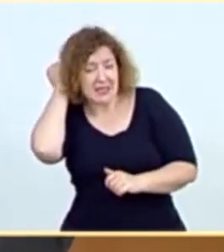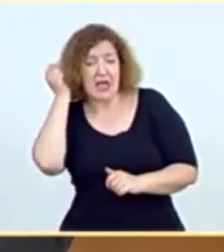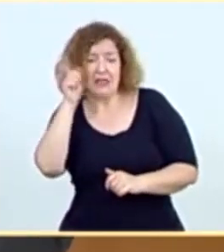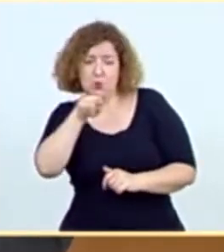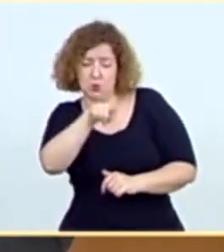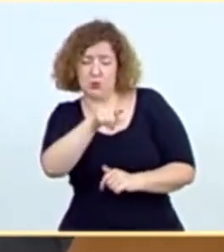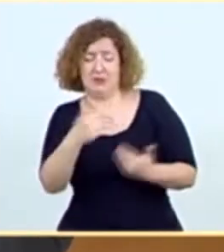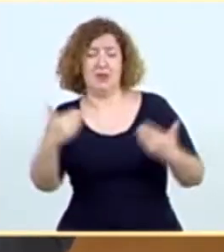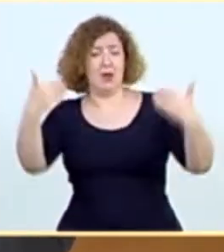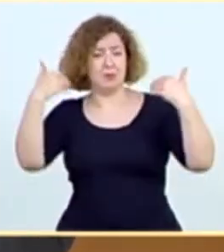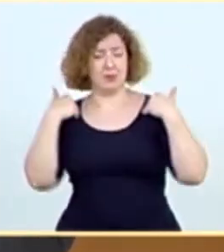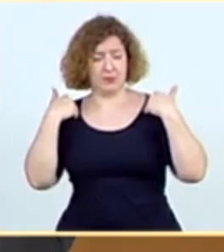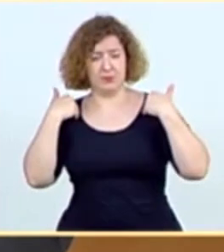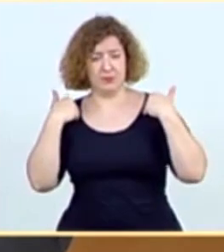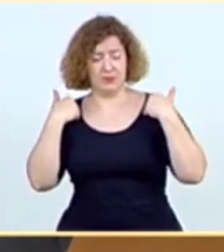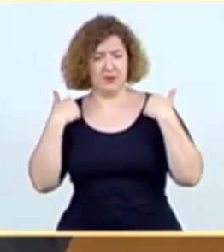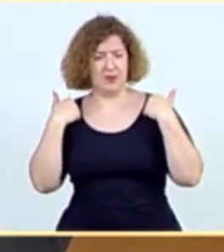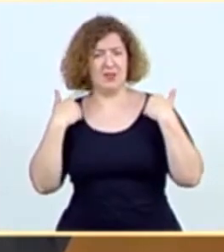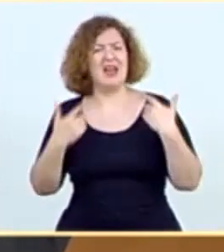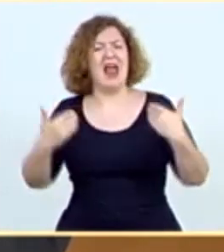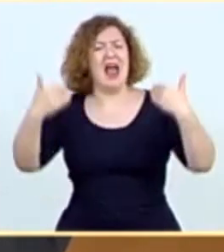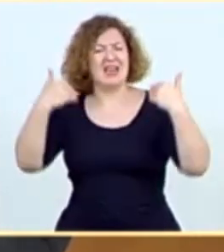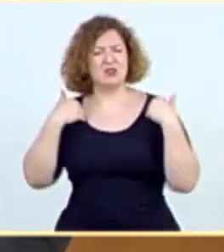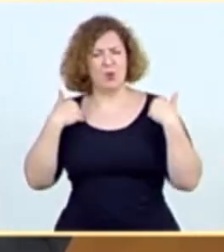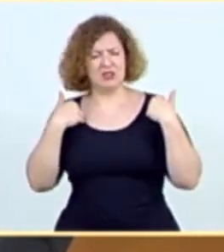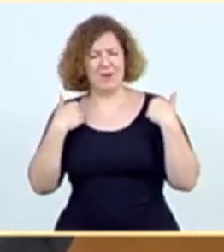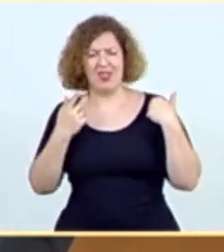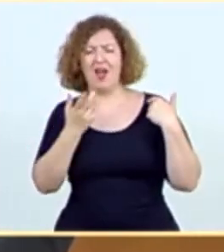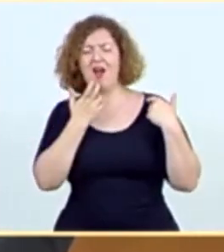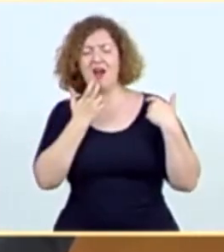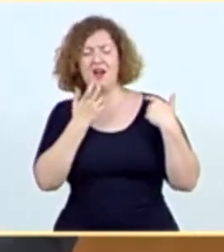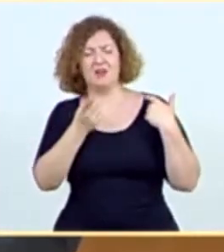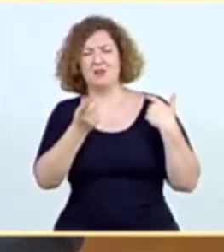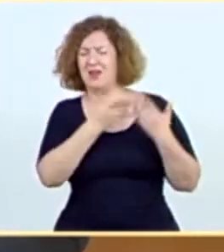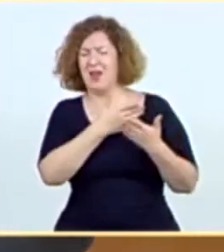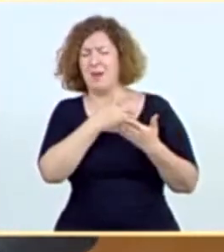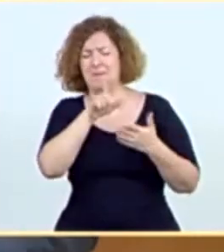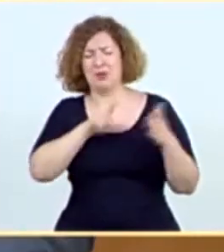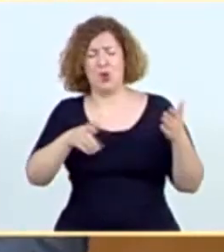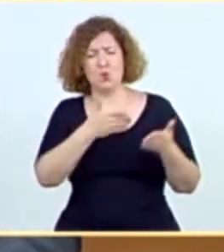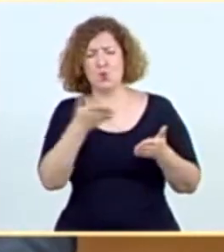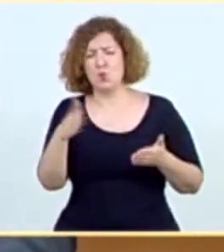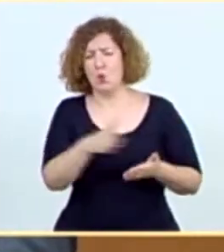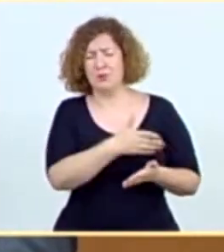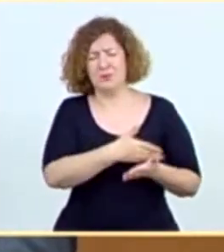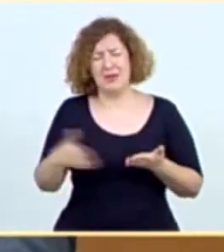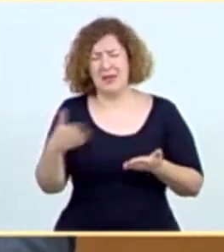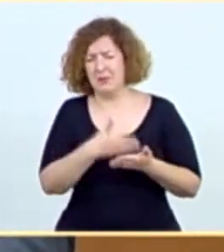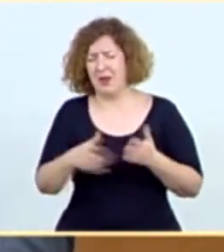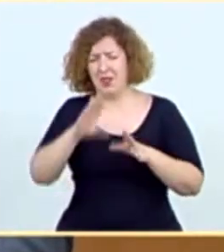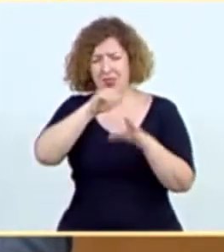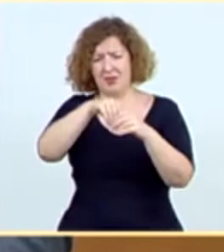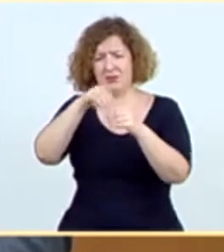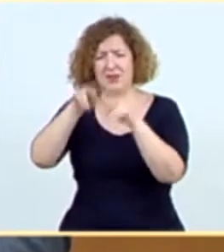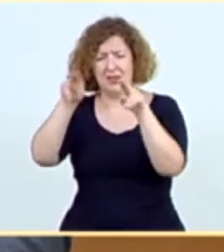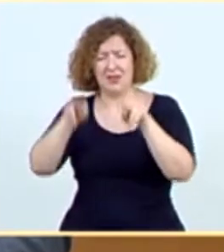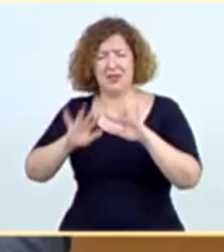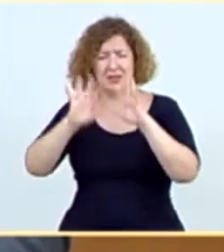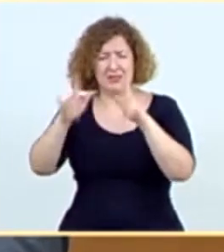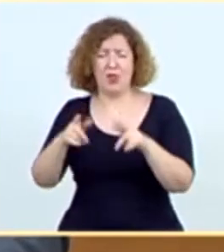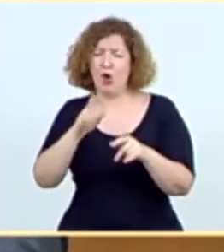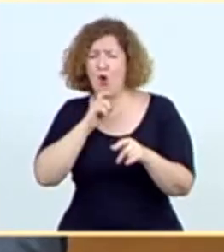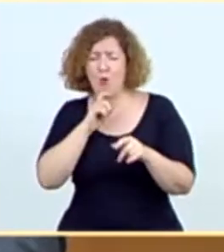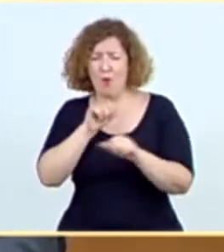mando único que era, la responsabilidad que tienen sobre los miles de muertos que han habido en las residencias de ancianos en soledad.